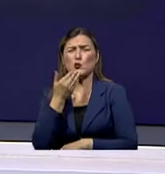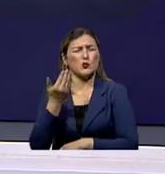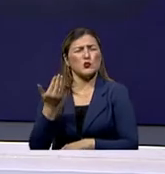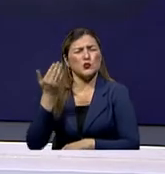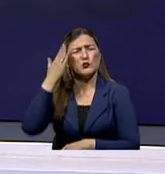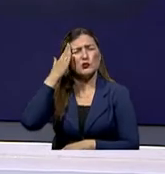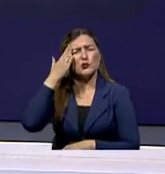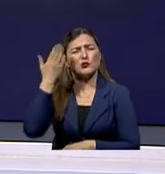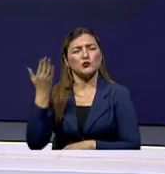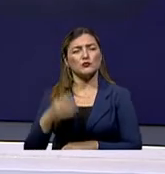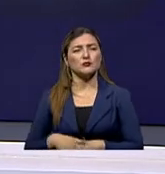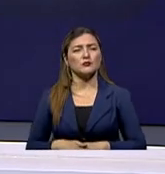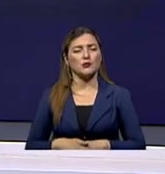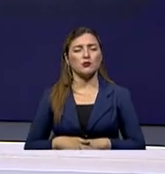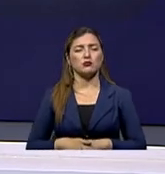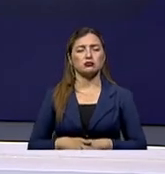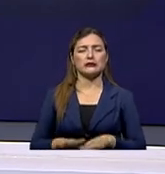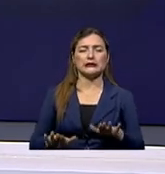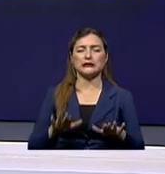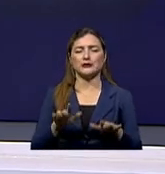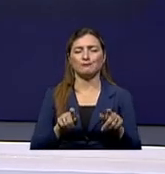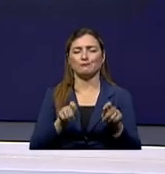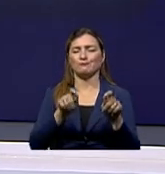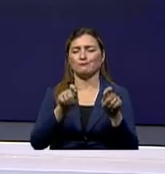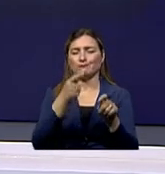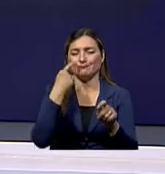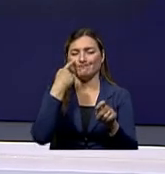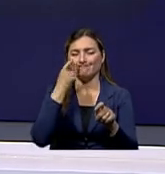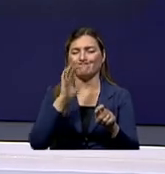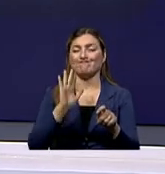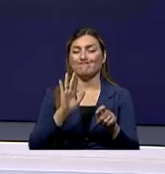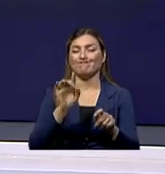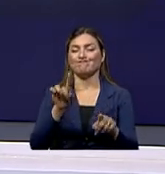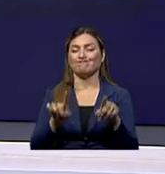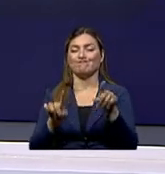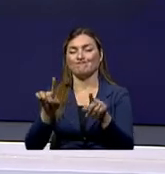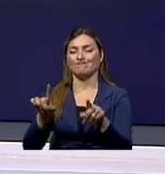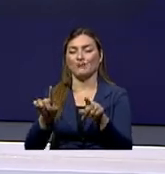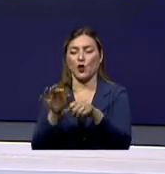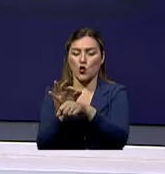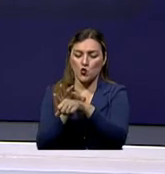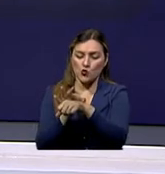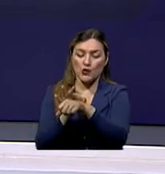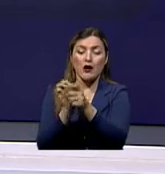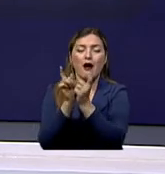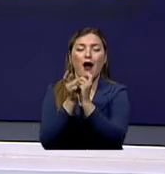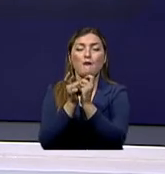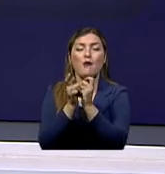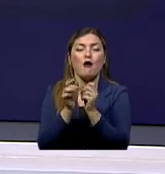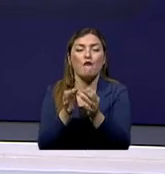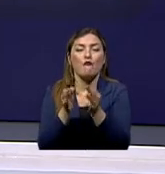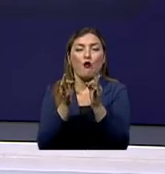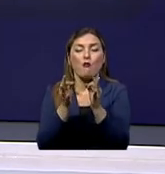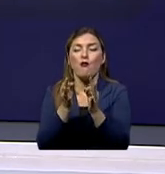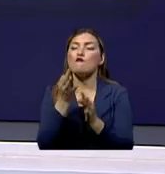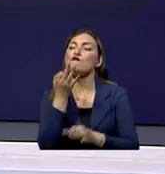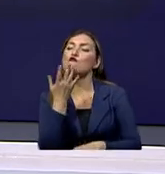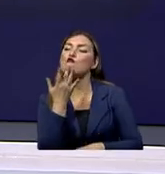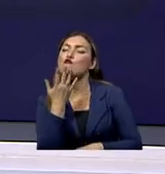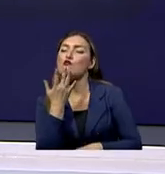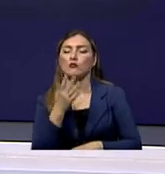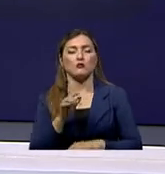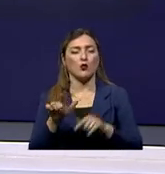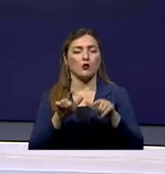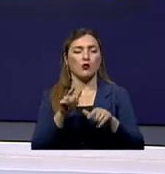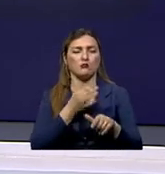hemos dicho anteriormente, es muy compleja. decir, tiene que usted darse cuenta que muchas veces estos lunares cambian de forma, de tamaño, de color. Están en